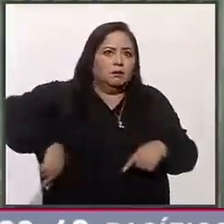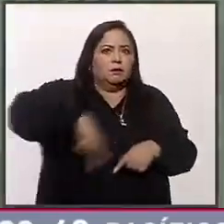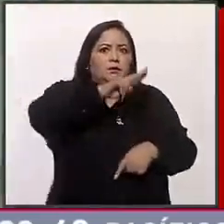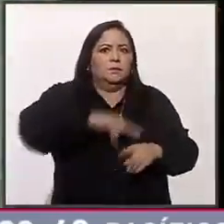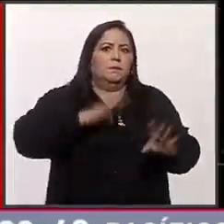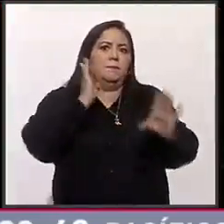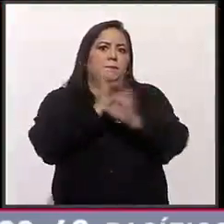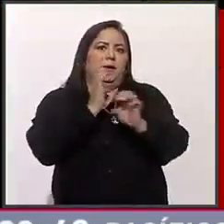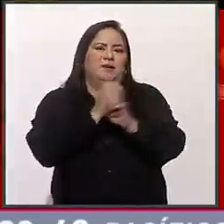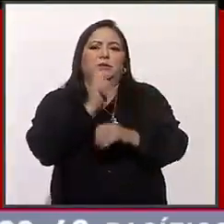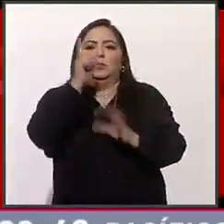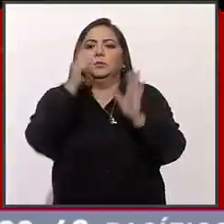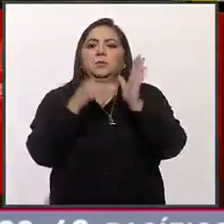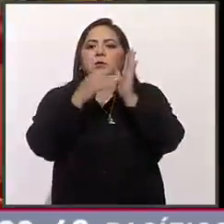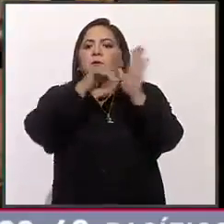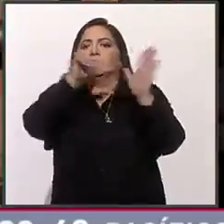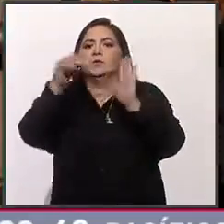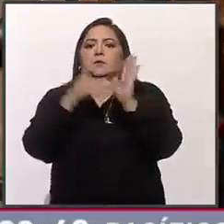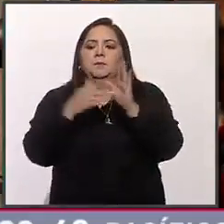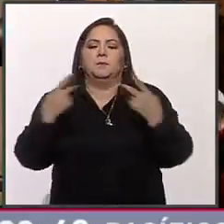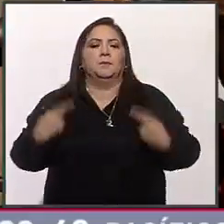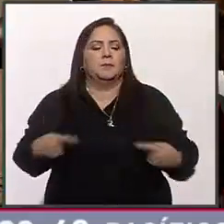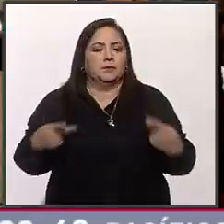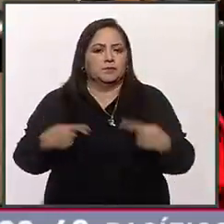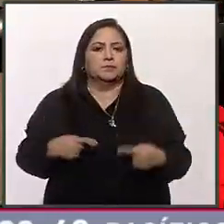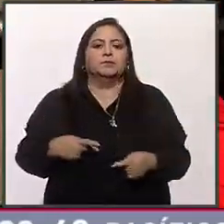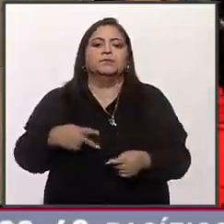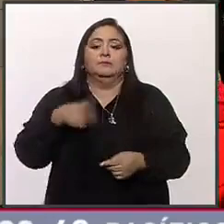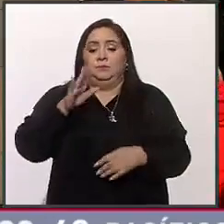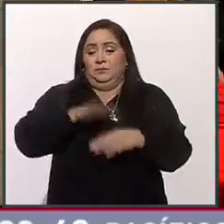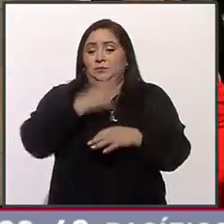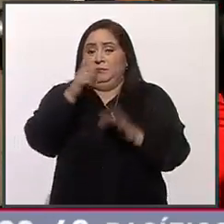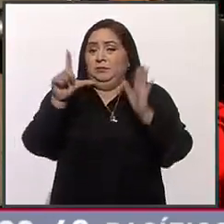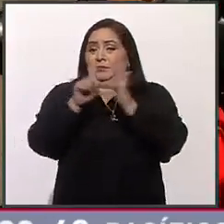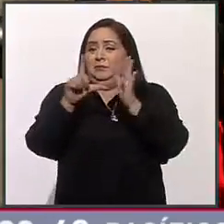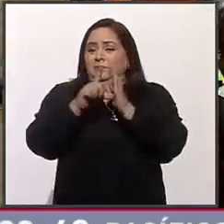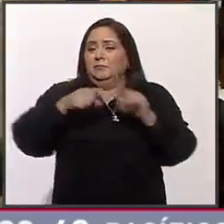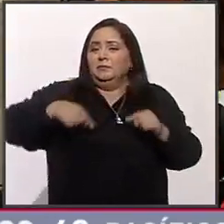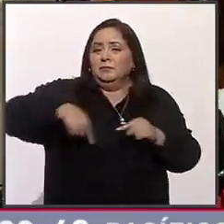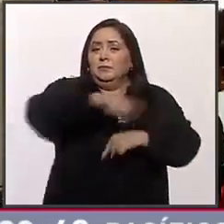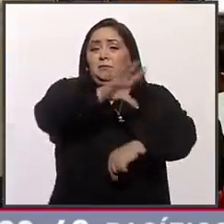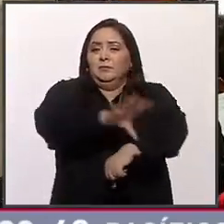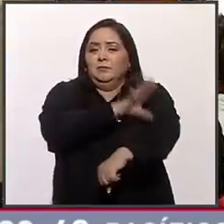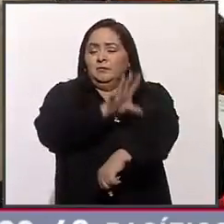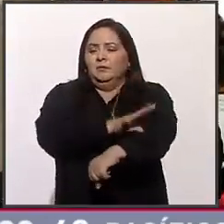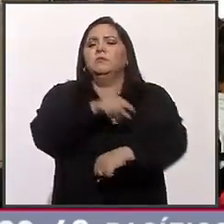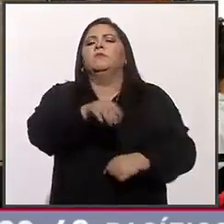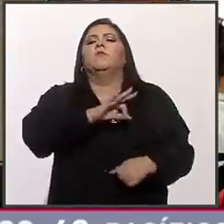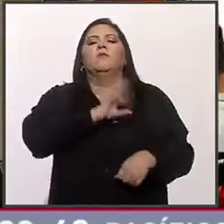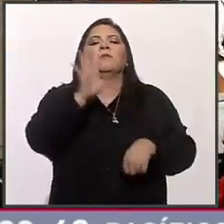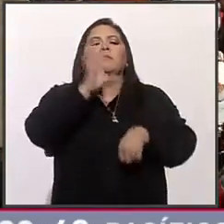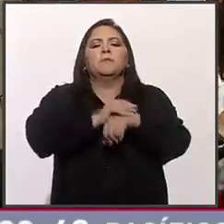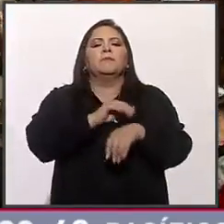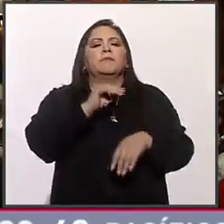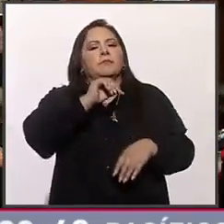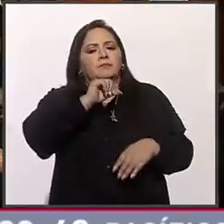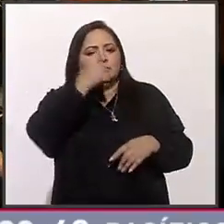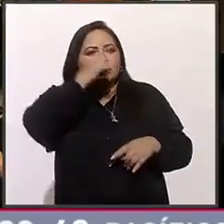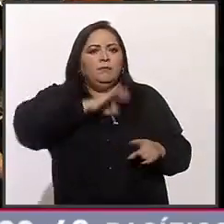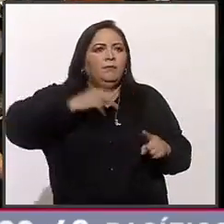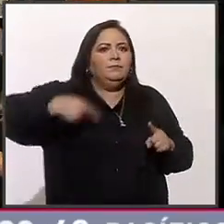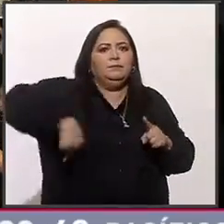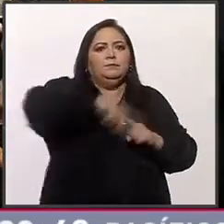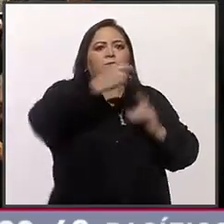en Metrobús a un millón 750 mil usuarios. Entonces, que una de las líneas se electrifique y ya nos permita avanzar en este